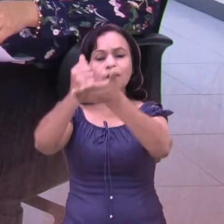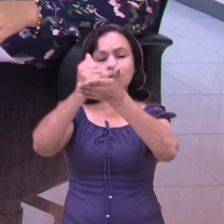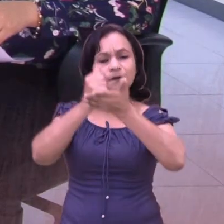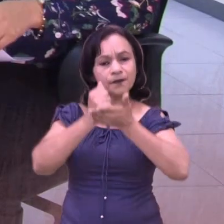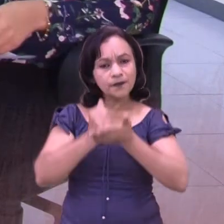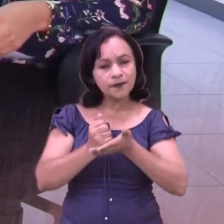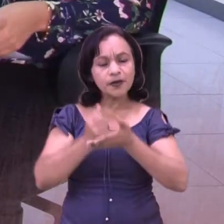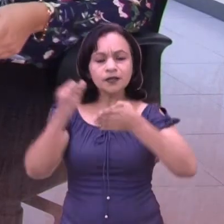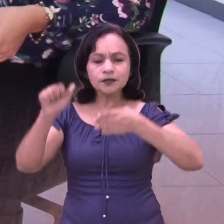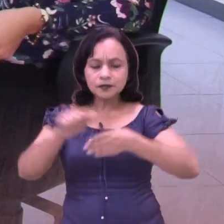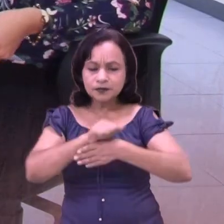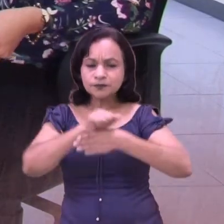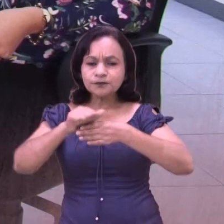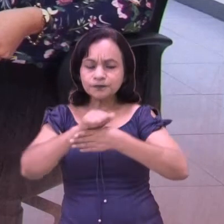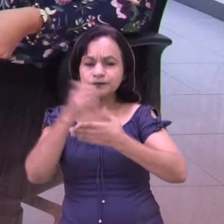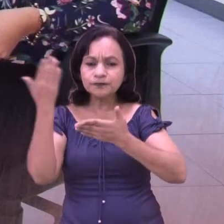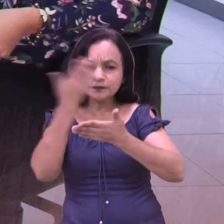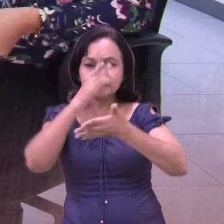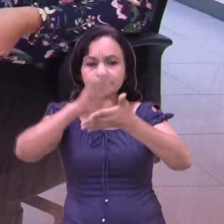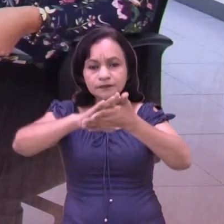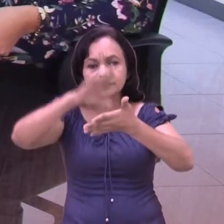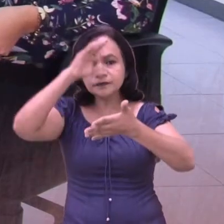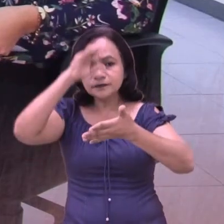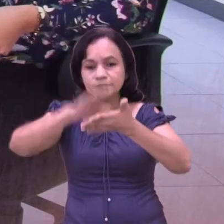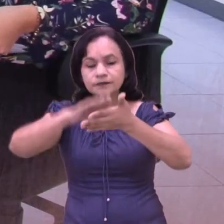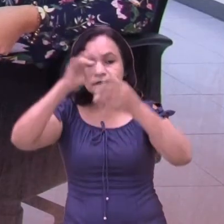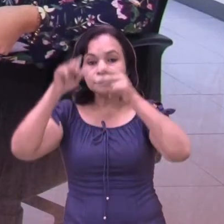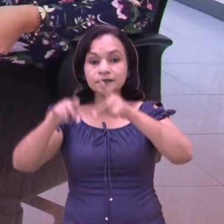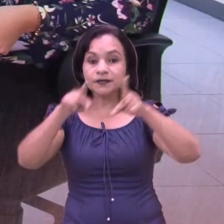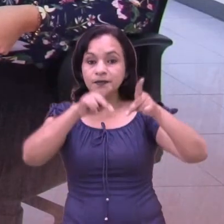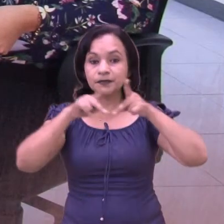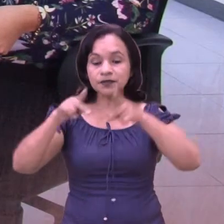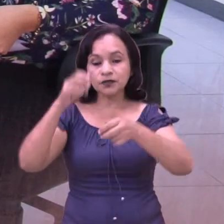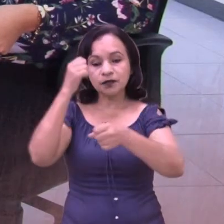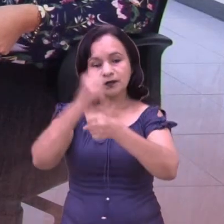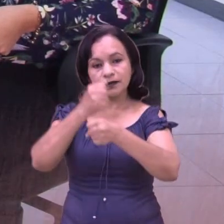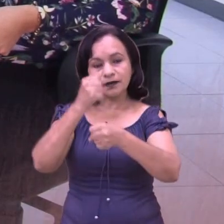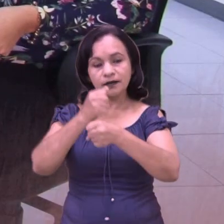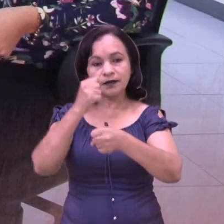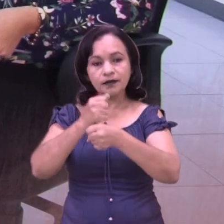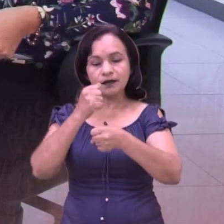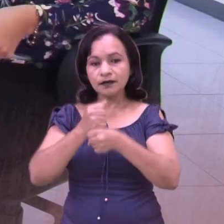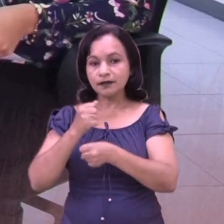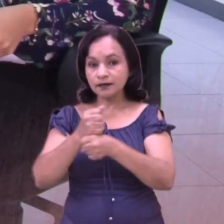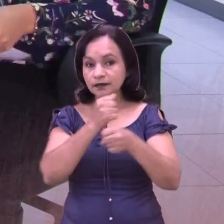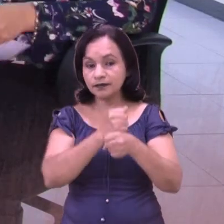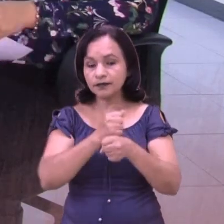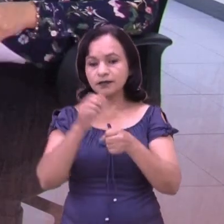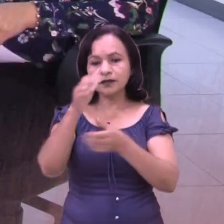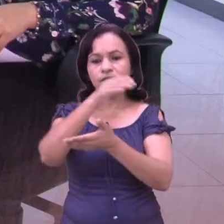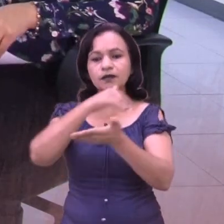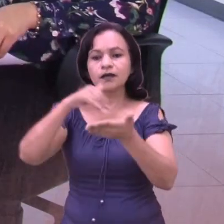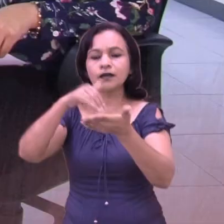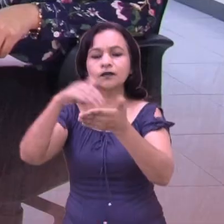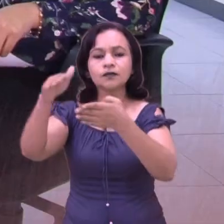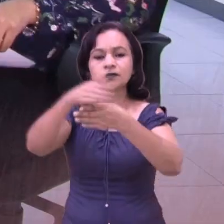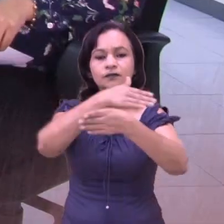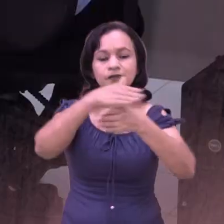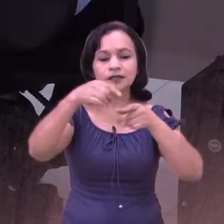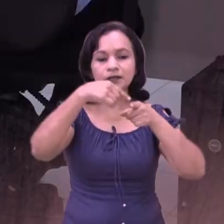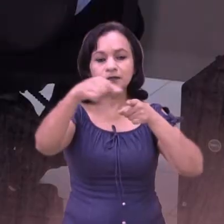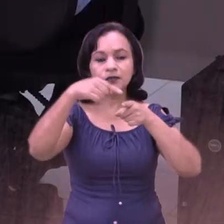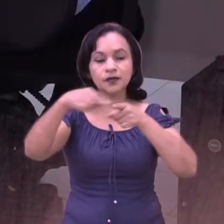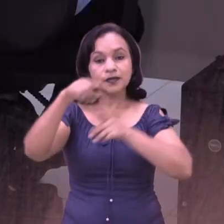Ante Emergencias, que nos va a permitir la preparación de personal que trabaja en los